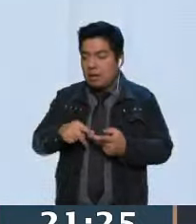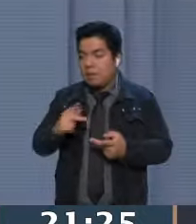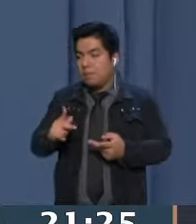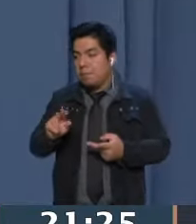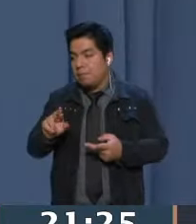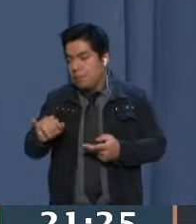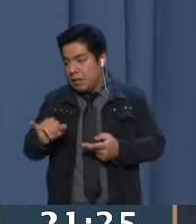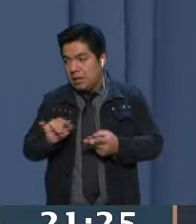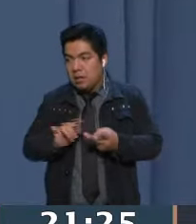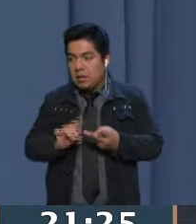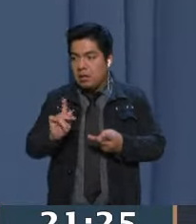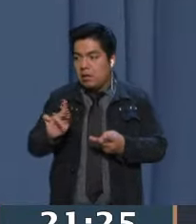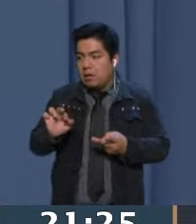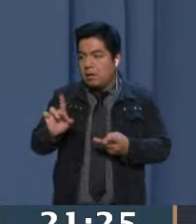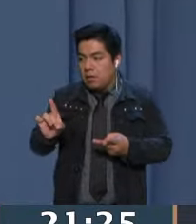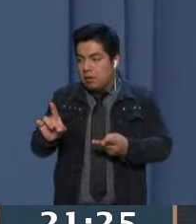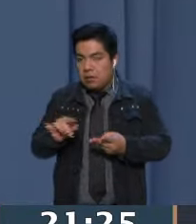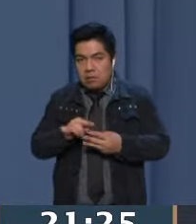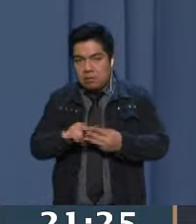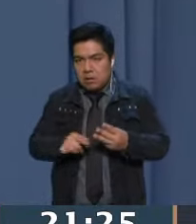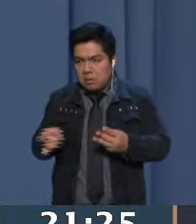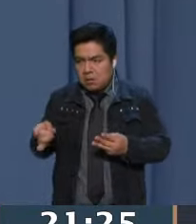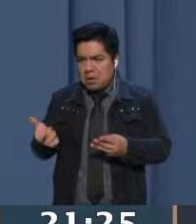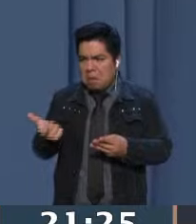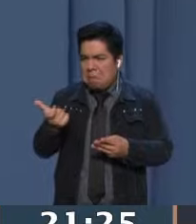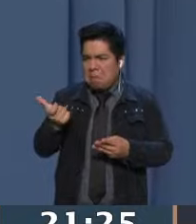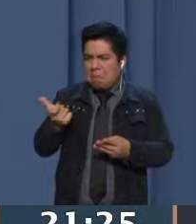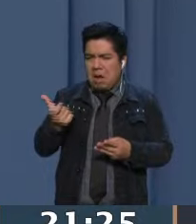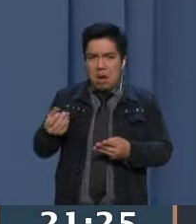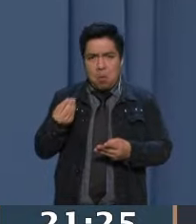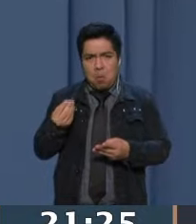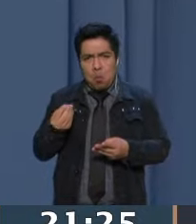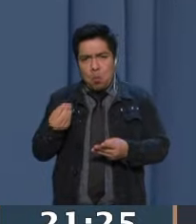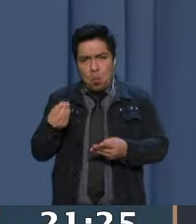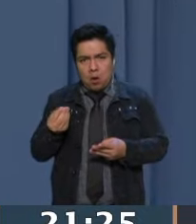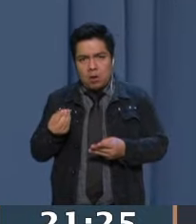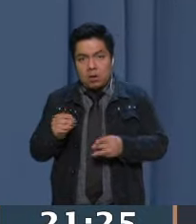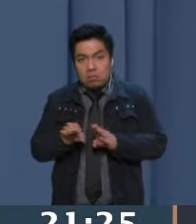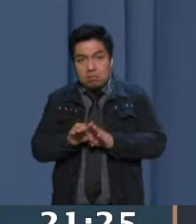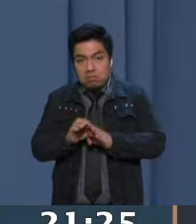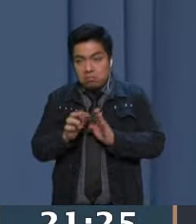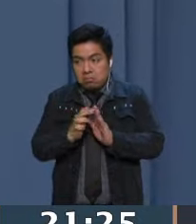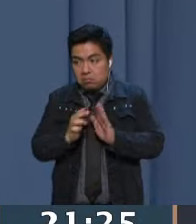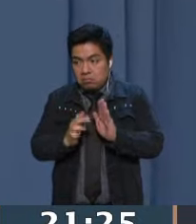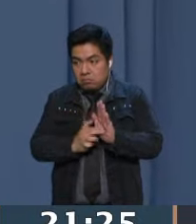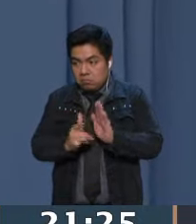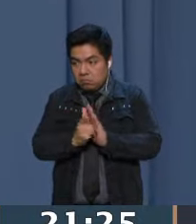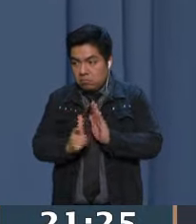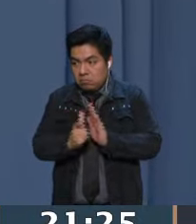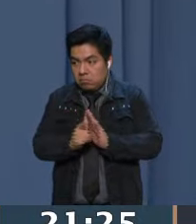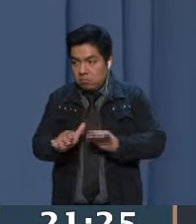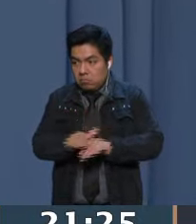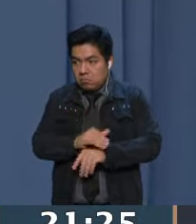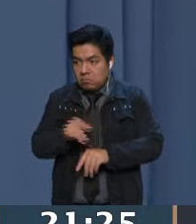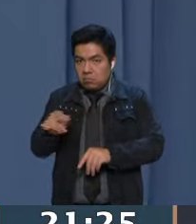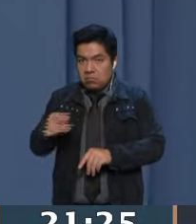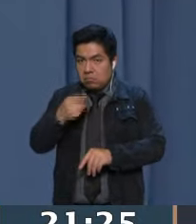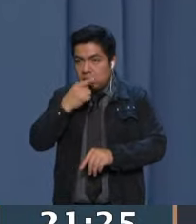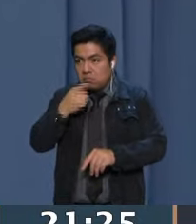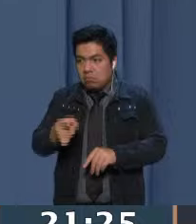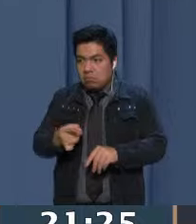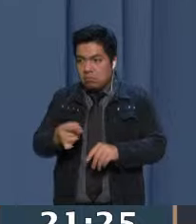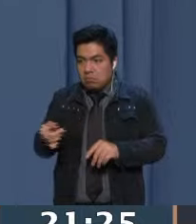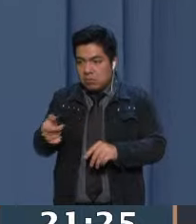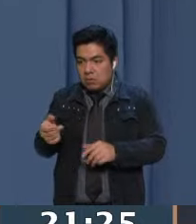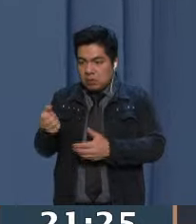tienen muchísimo dinero que una de las propuestas de reforma que hizo el presidente justamente es cortar